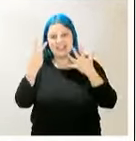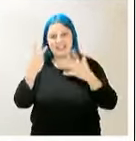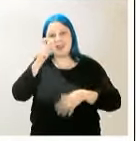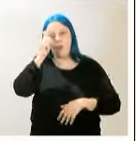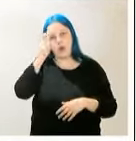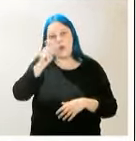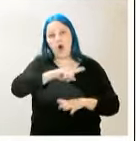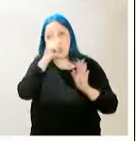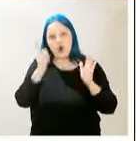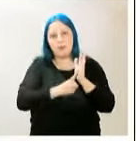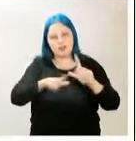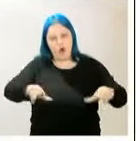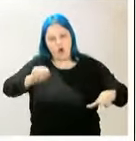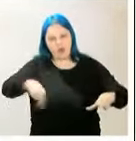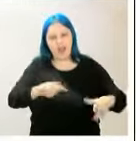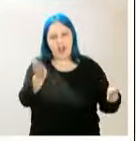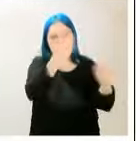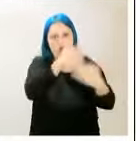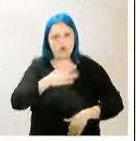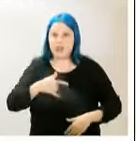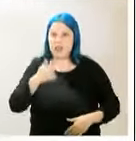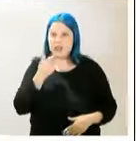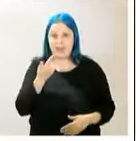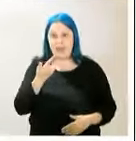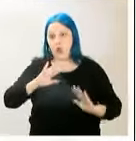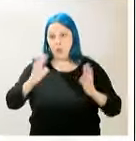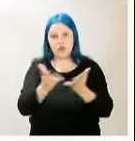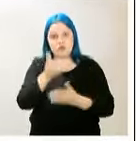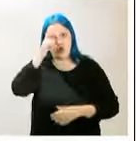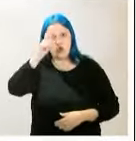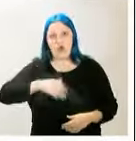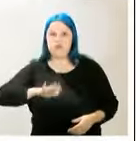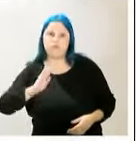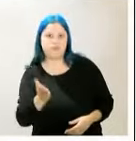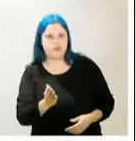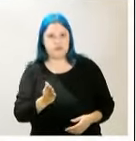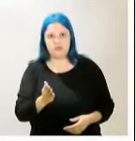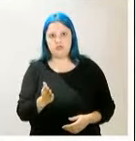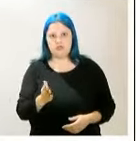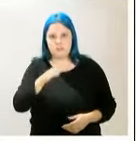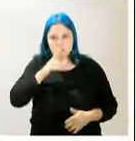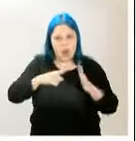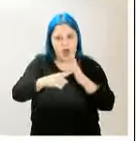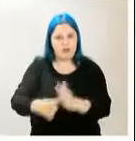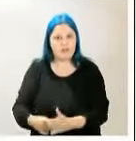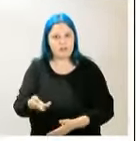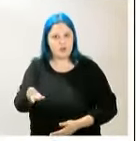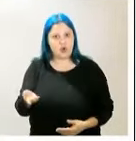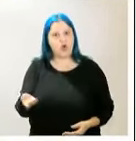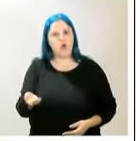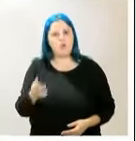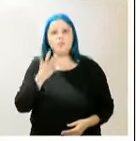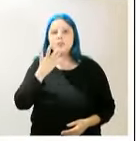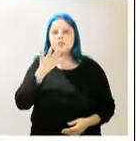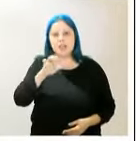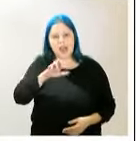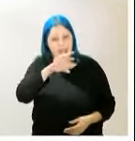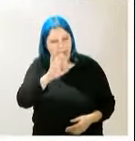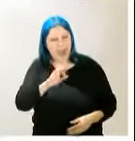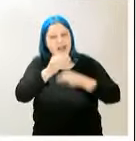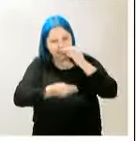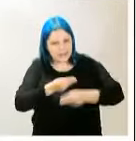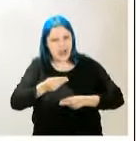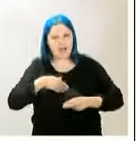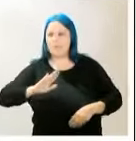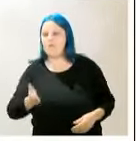una forma más de exclusión y abandono de nuestro mundo rural, que se verá aún más afectado si el ERE se produce en los términos planteados hasta ahora.